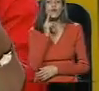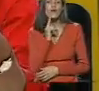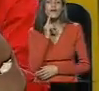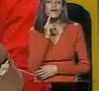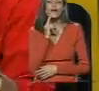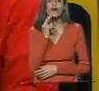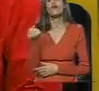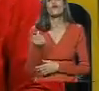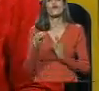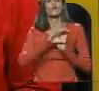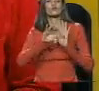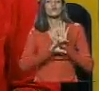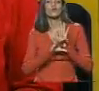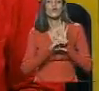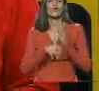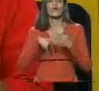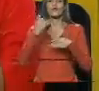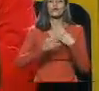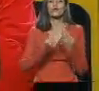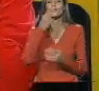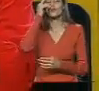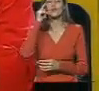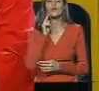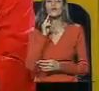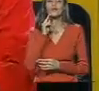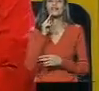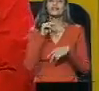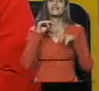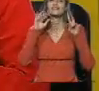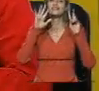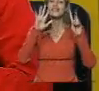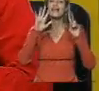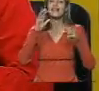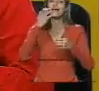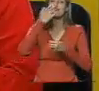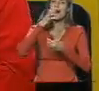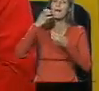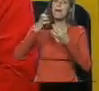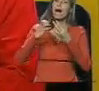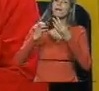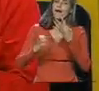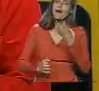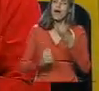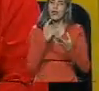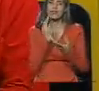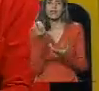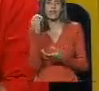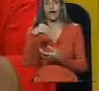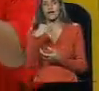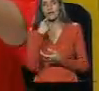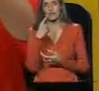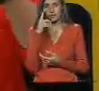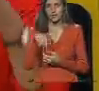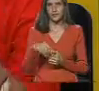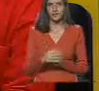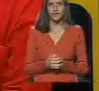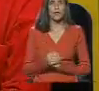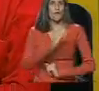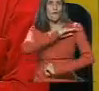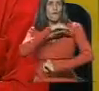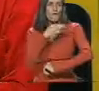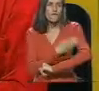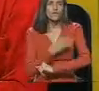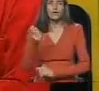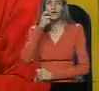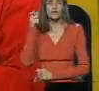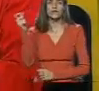Constitución y el proyecto nacional Simón Bolívar con sus siete líneas estratégicas. A eso hay que agregarle que la fuerza del